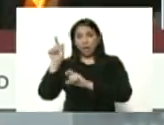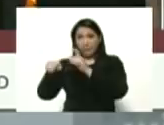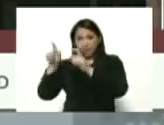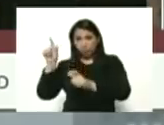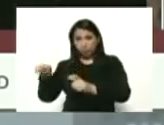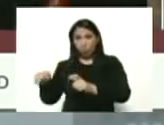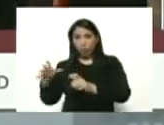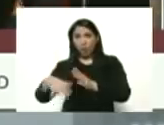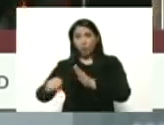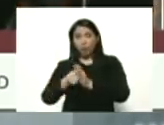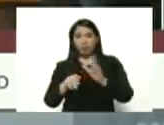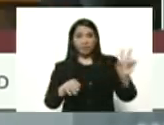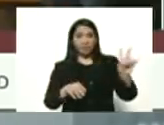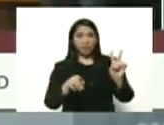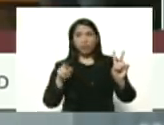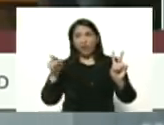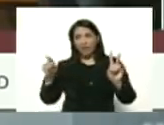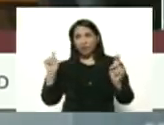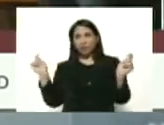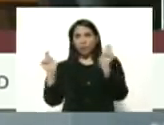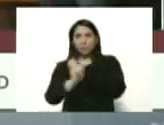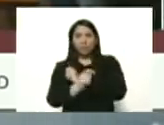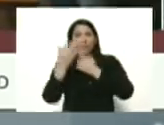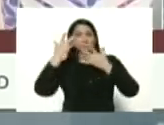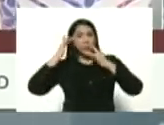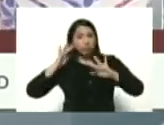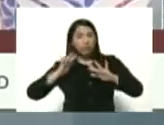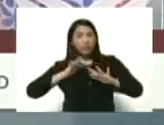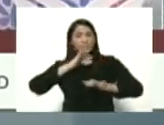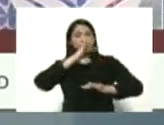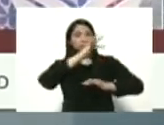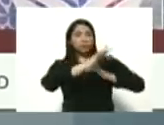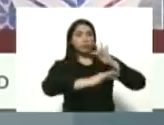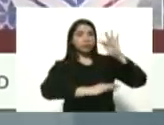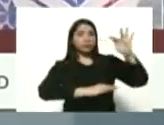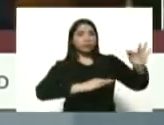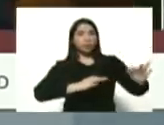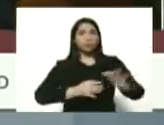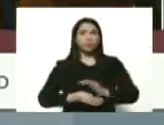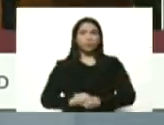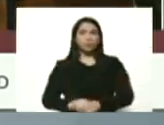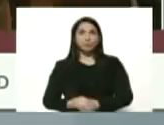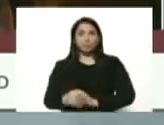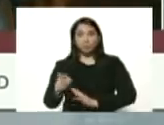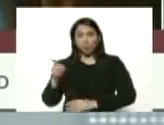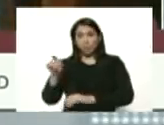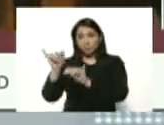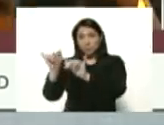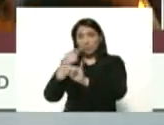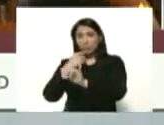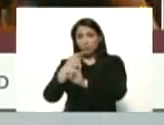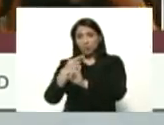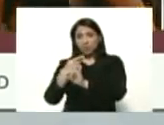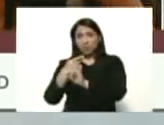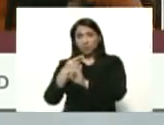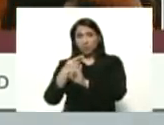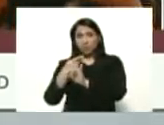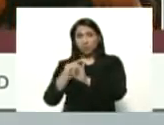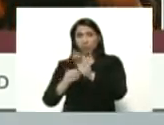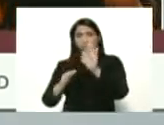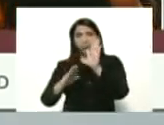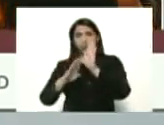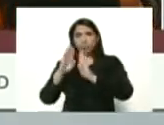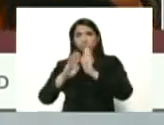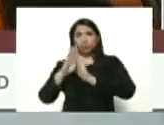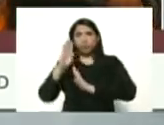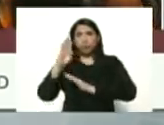están regresando se conviertan en posibles cadenas de transmisión bien lo ha dicho usted el crecimiento en los últimos días